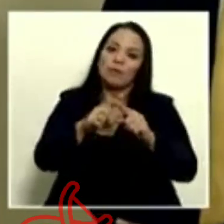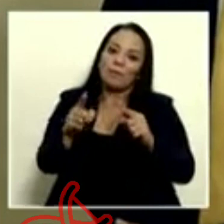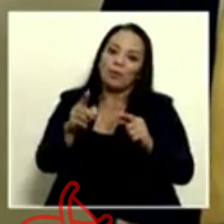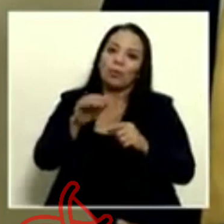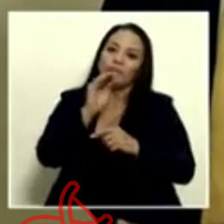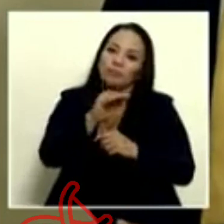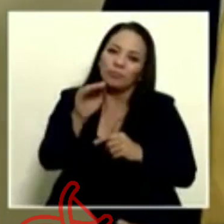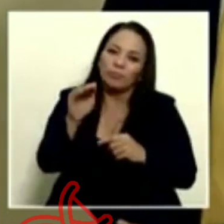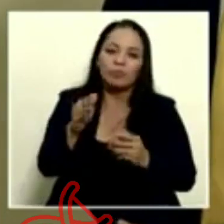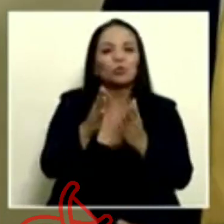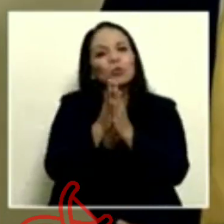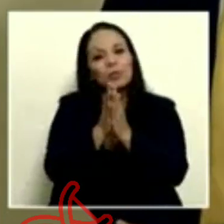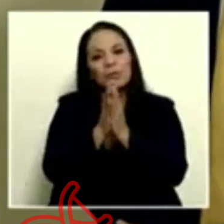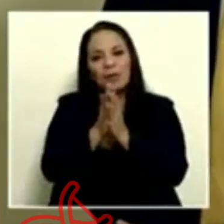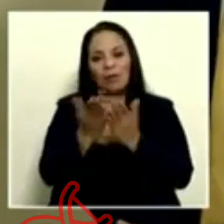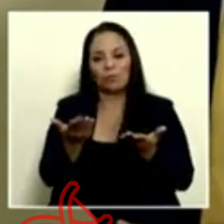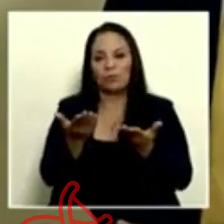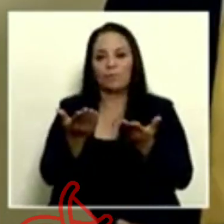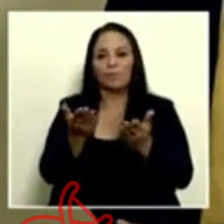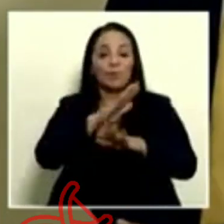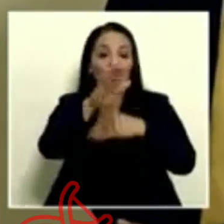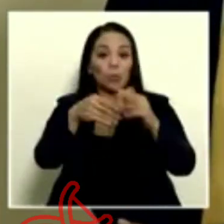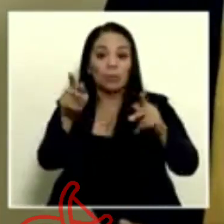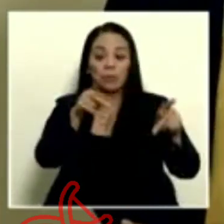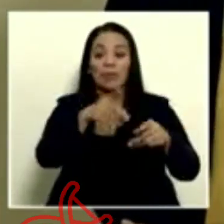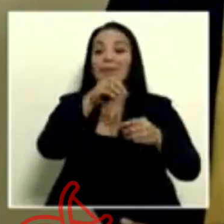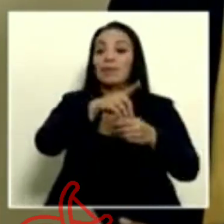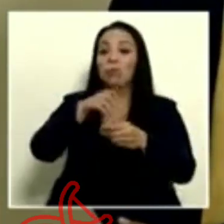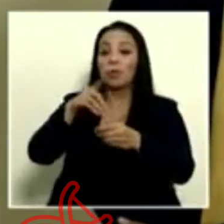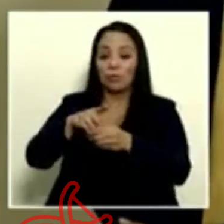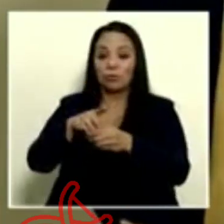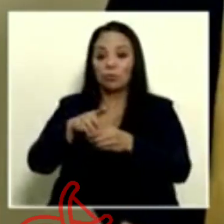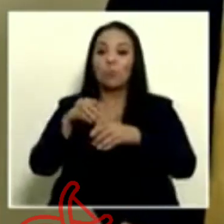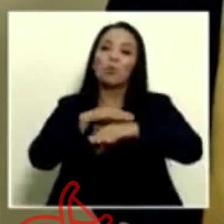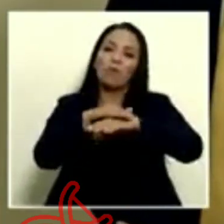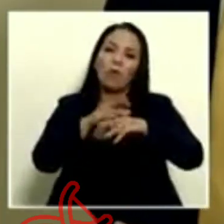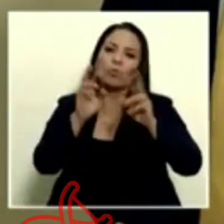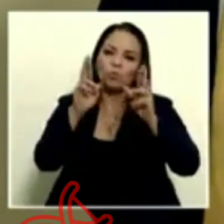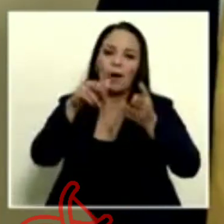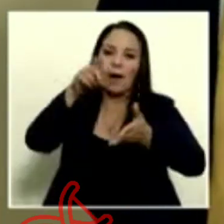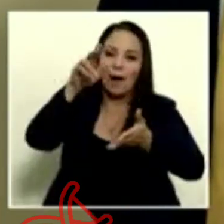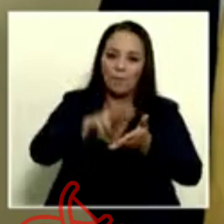le solicitamos respetuosamente a los señores y señoras diputadas que la aprueben.